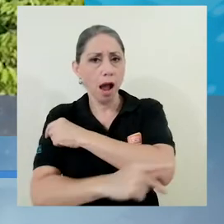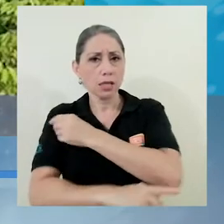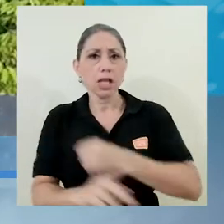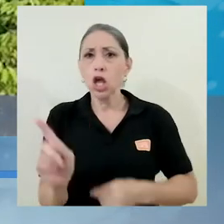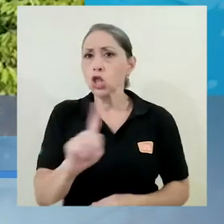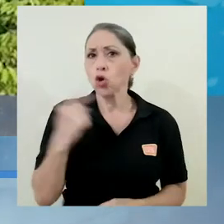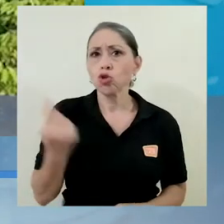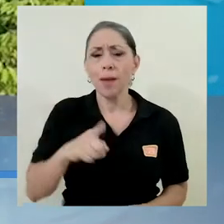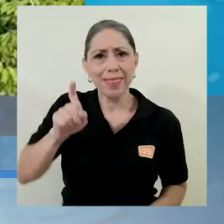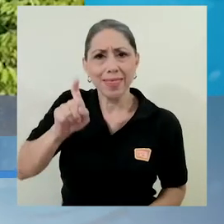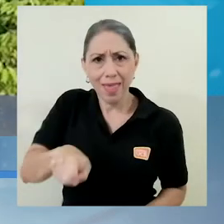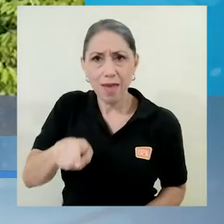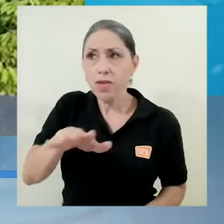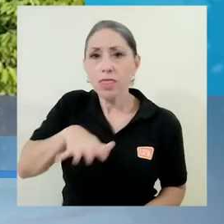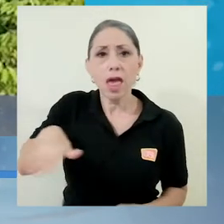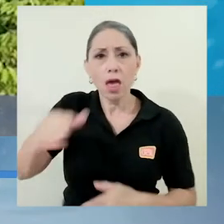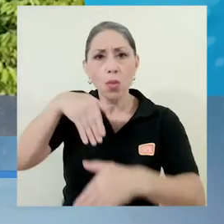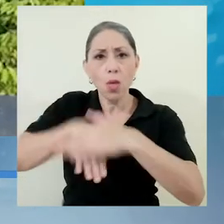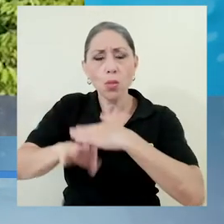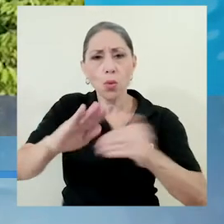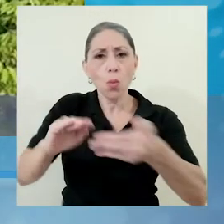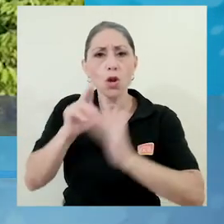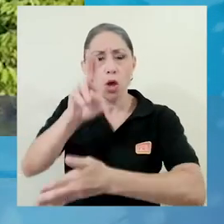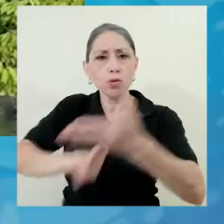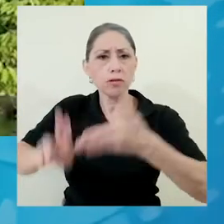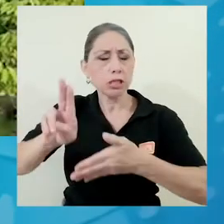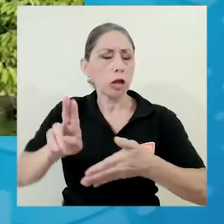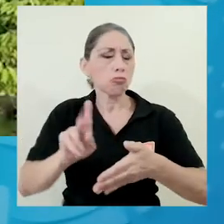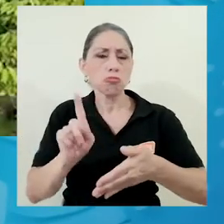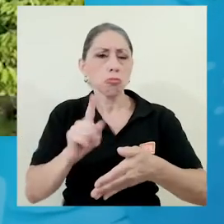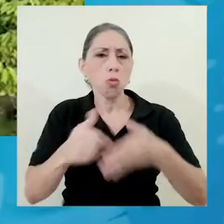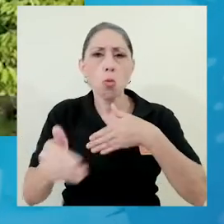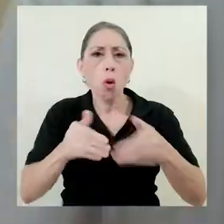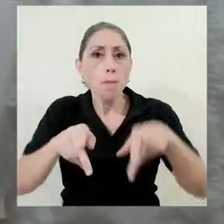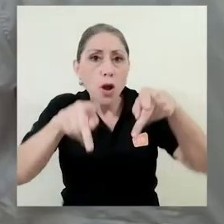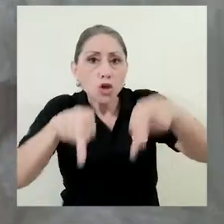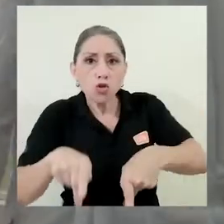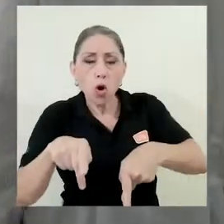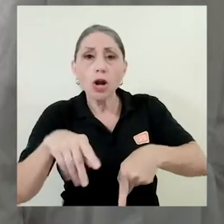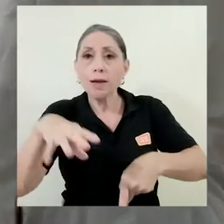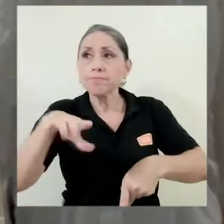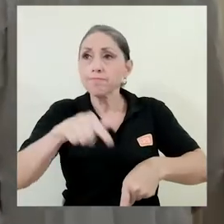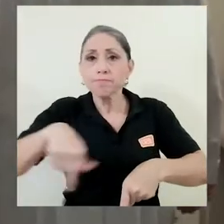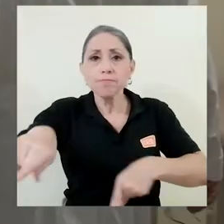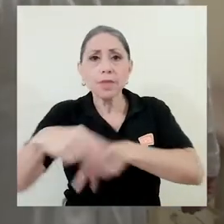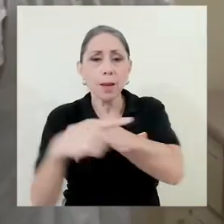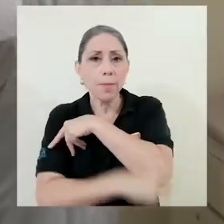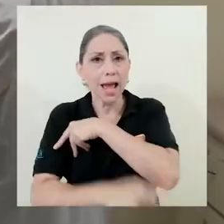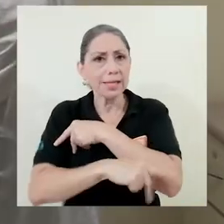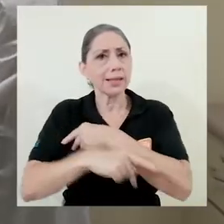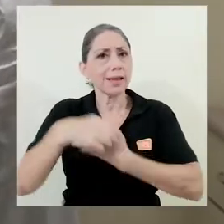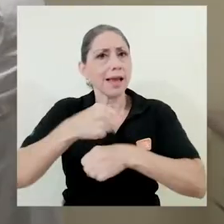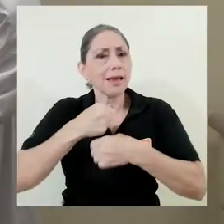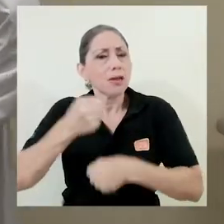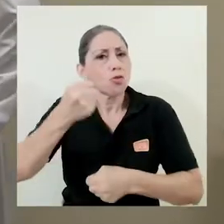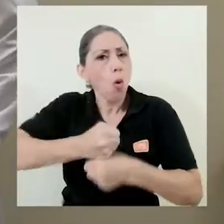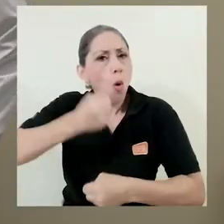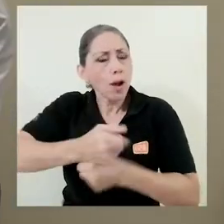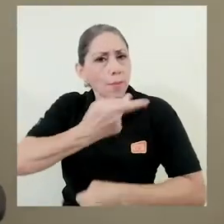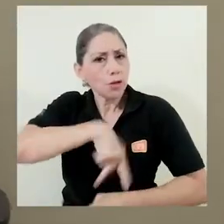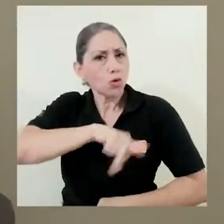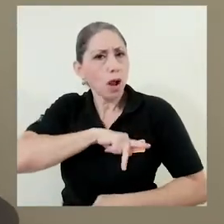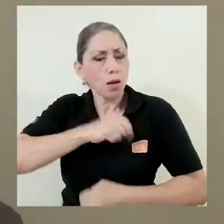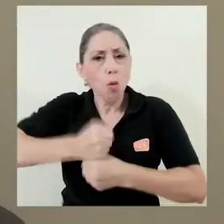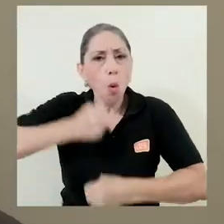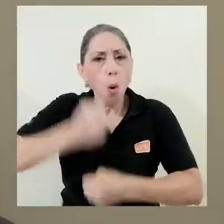de la comunidad universitaria, sino una personalidad del país que haya hecho una obra personal, una obra de vida